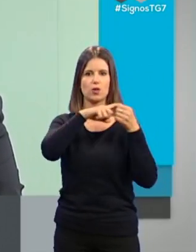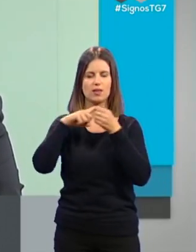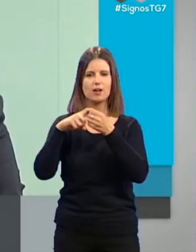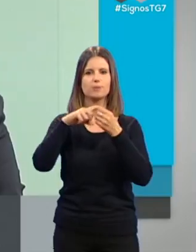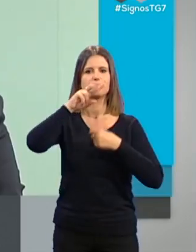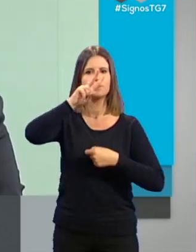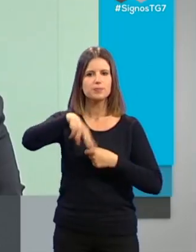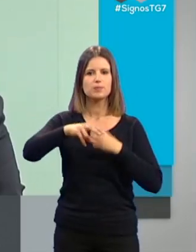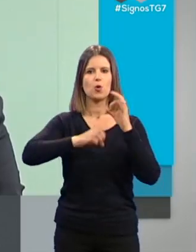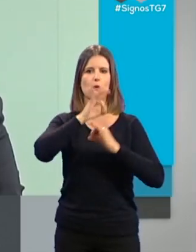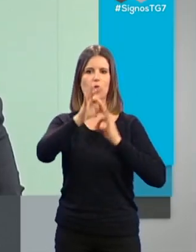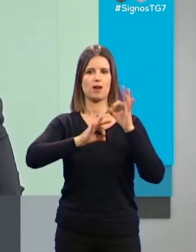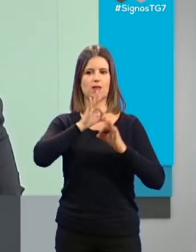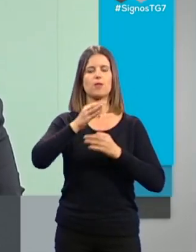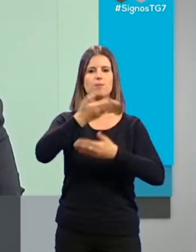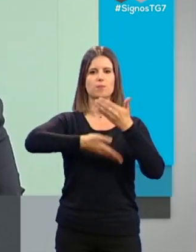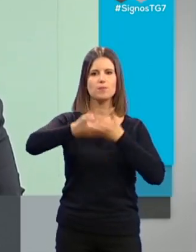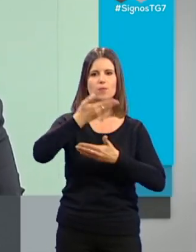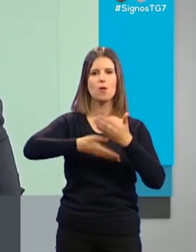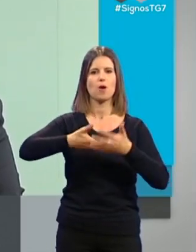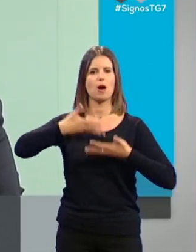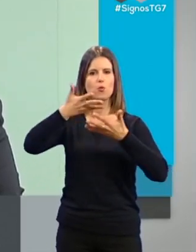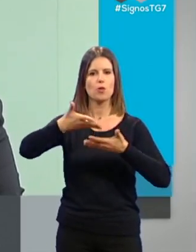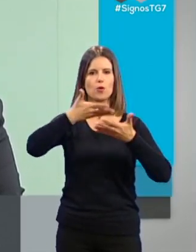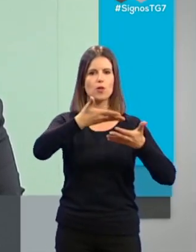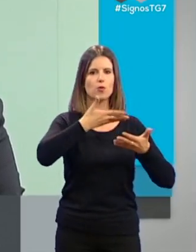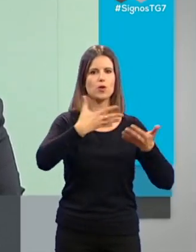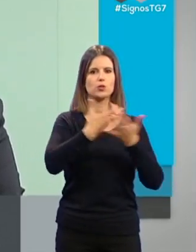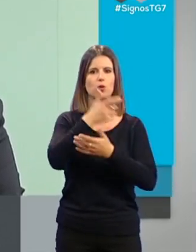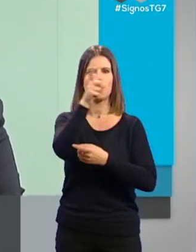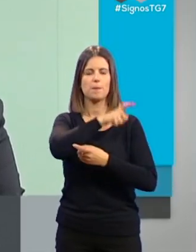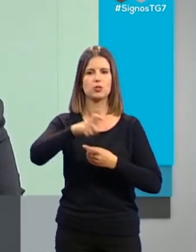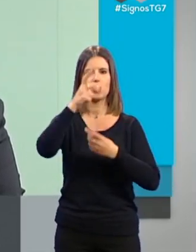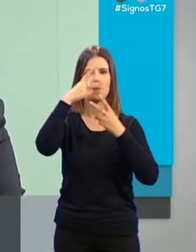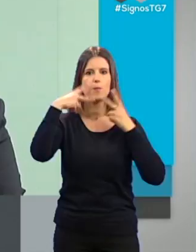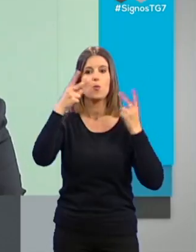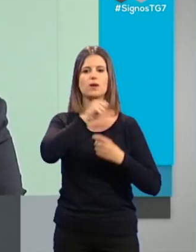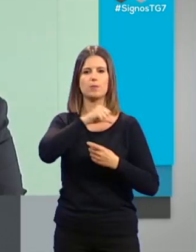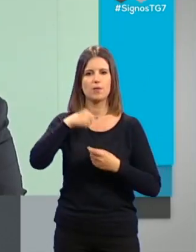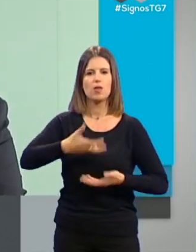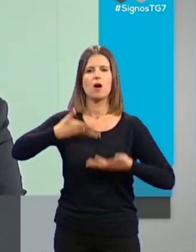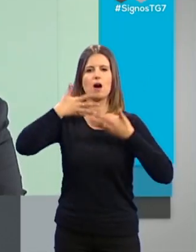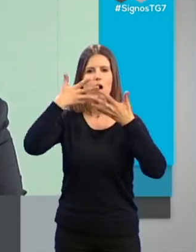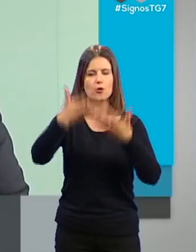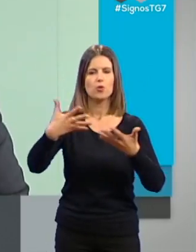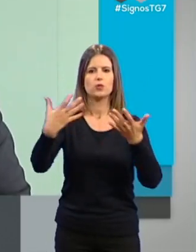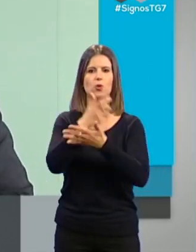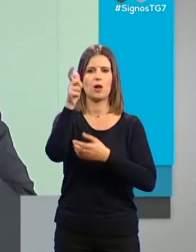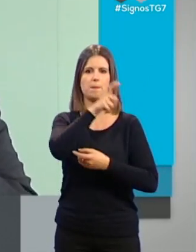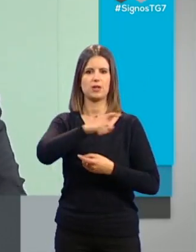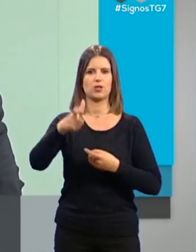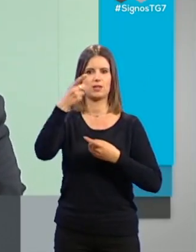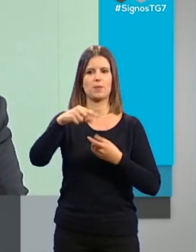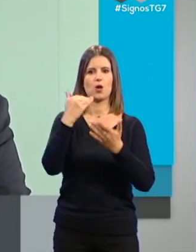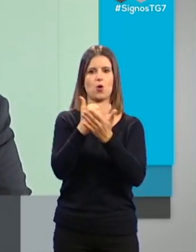que es una organización que colabora y auxilia a todos los entes públicos y privados para que ayuden de forma humanitaria, al Ilustre